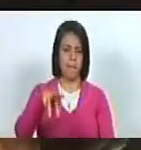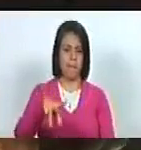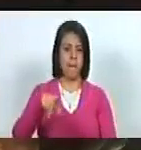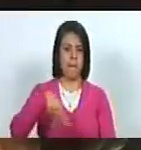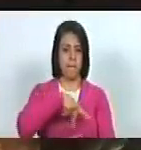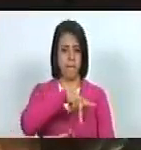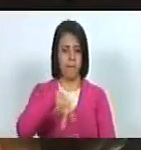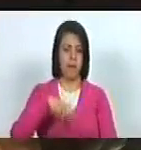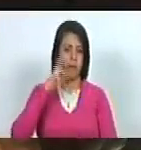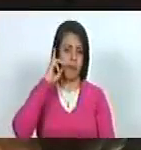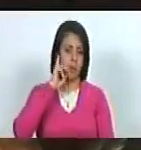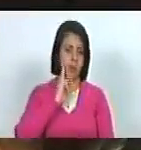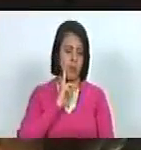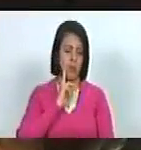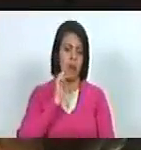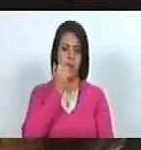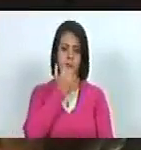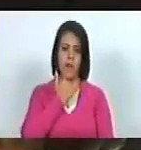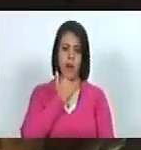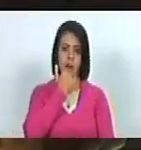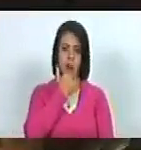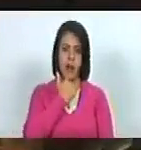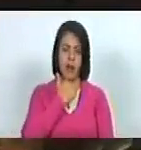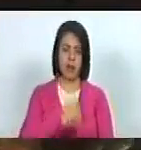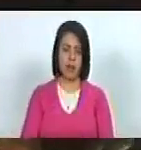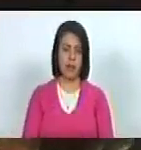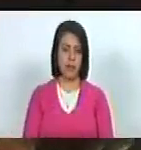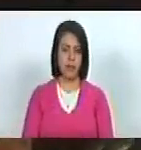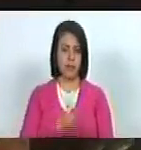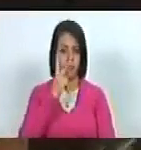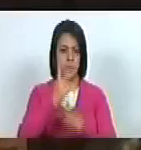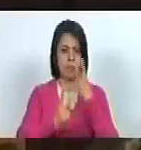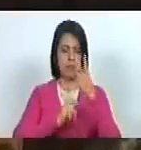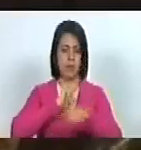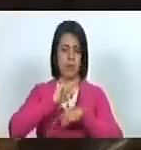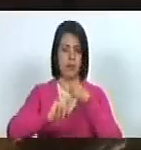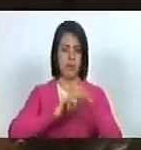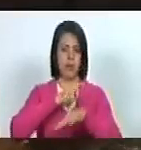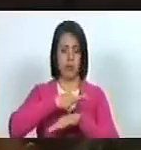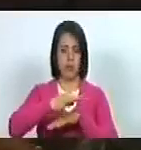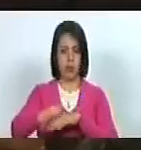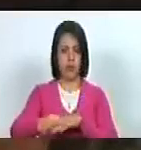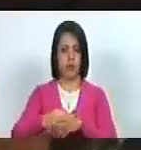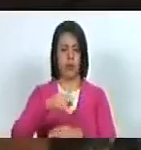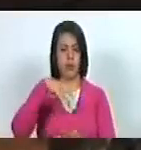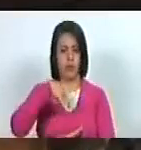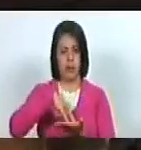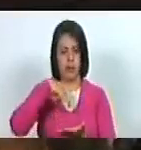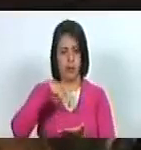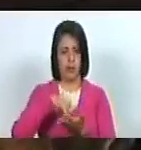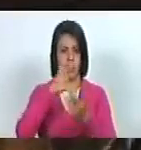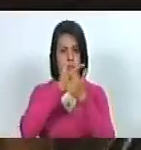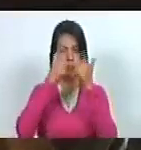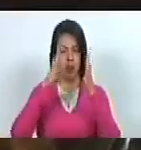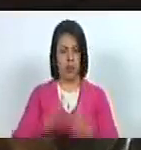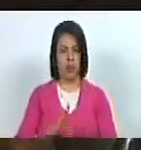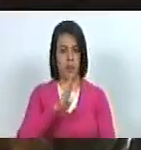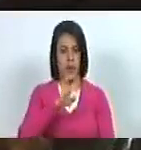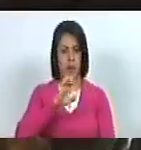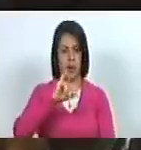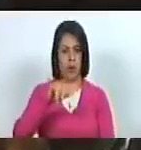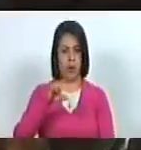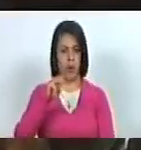la plaza Bolívar de Valencia recorriendo luego los municipios caraboveños Libertador, Vejuma,